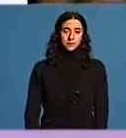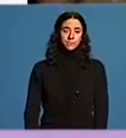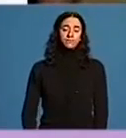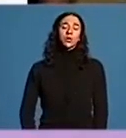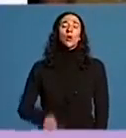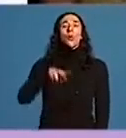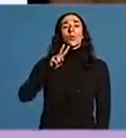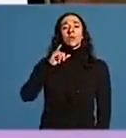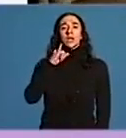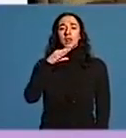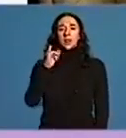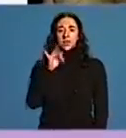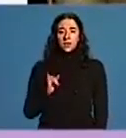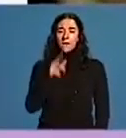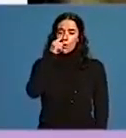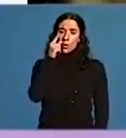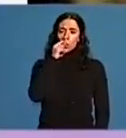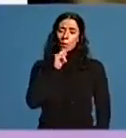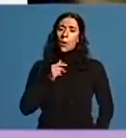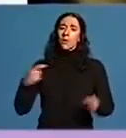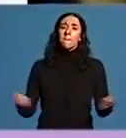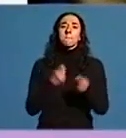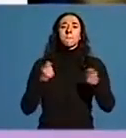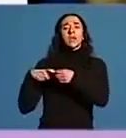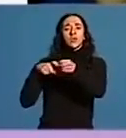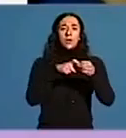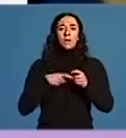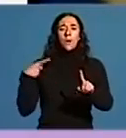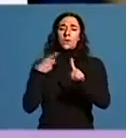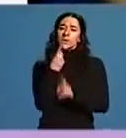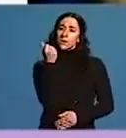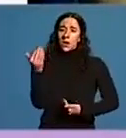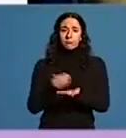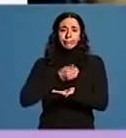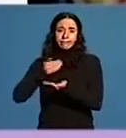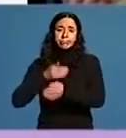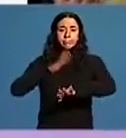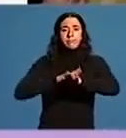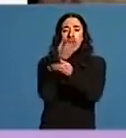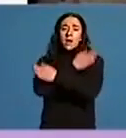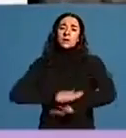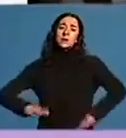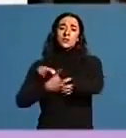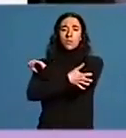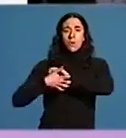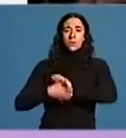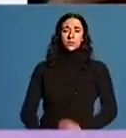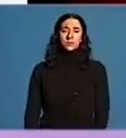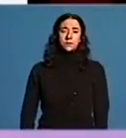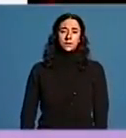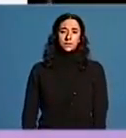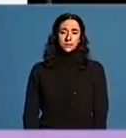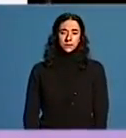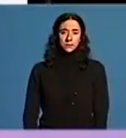Unicef Lugo puxo en marcha unha nova campaña solidaria para arrecadar fondos destinados aos nenos dos países menos desenvolvidos.